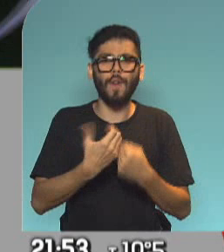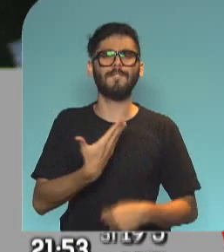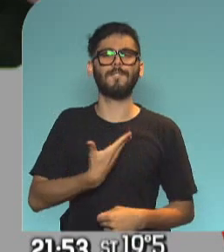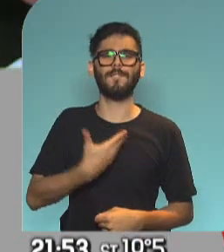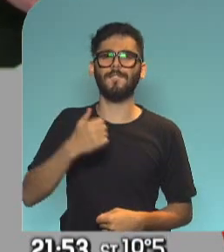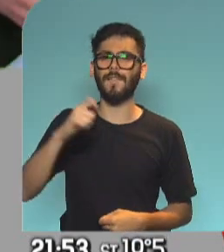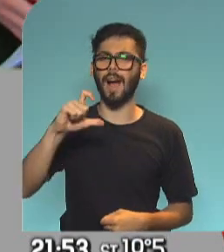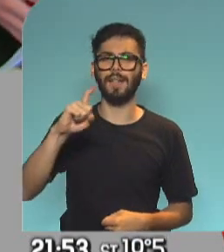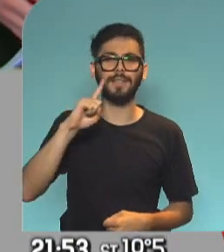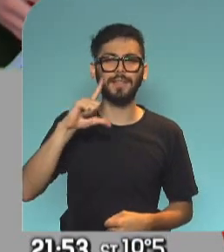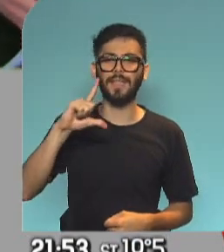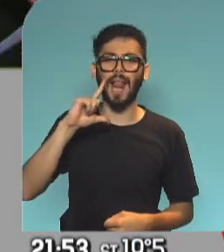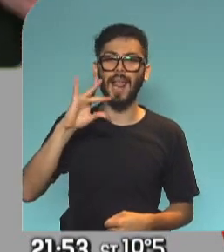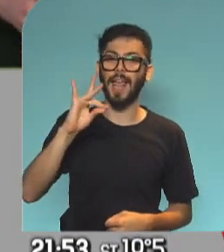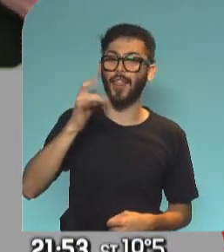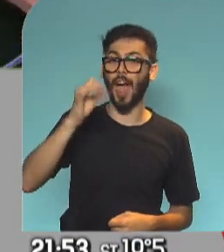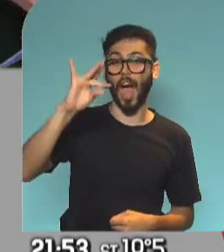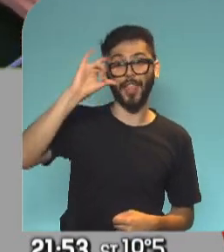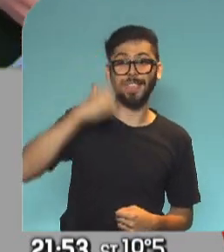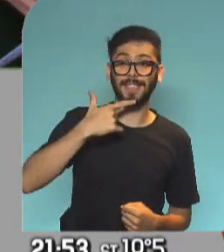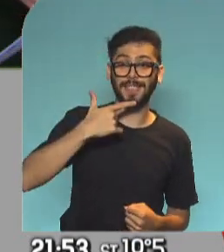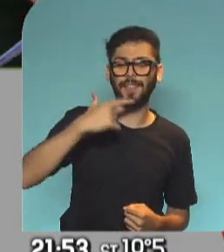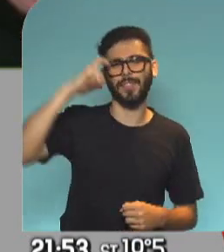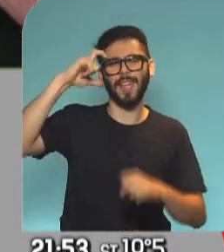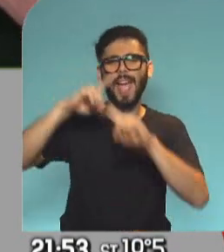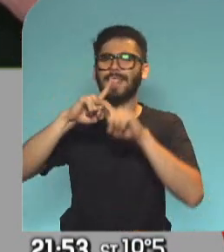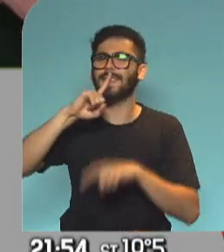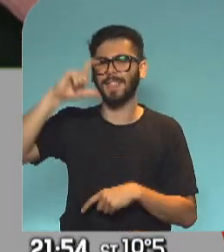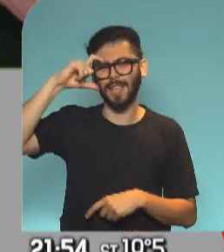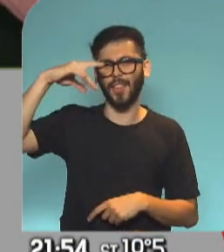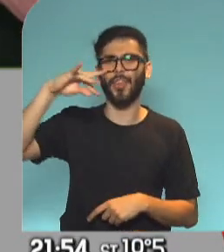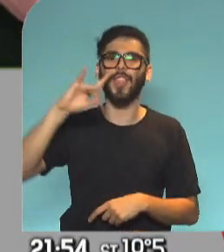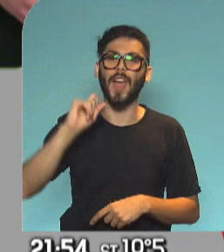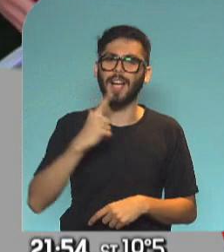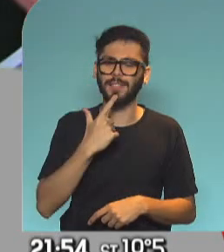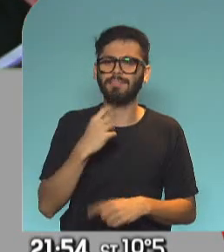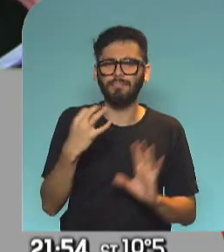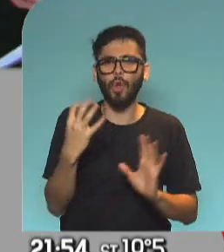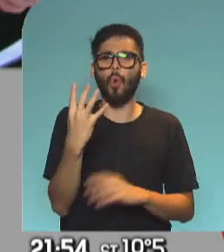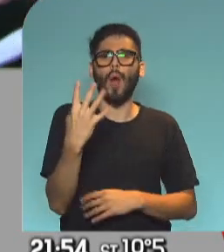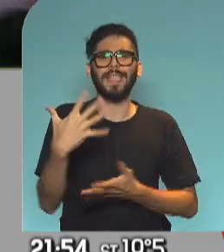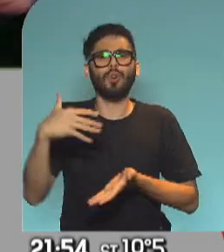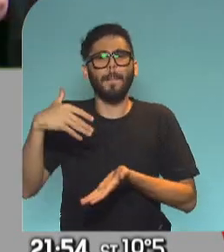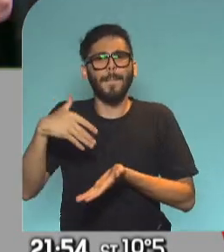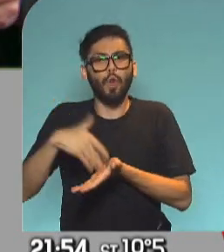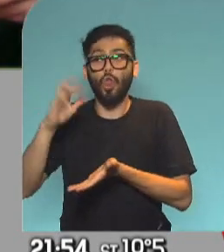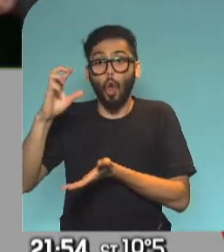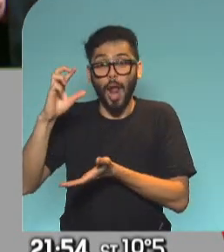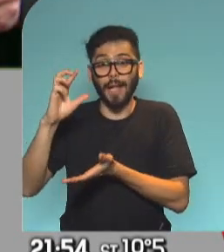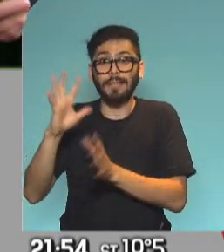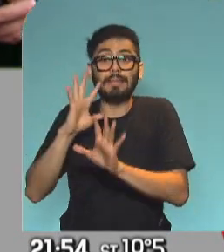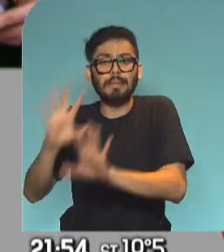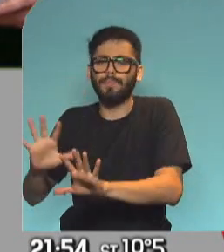pasa de este acuerdo de stand-by que manteníamos para pagar 45 mil millones de dólares, ese acuerdo se reconvierte,